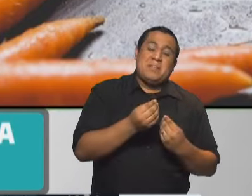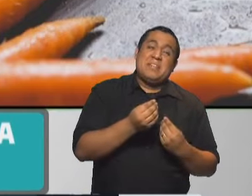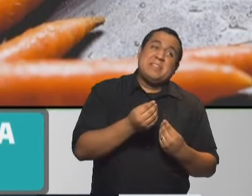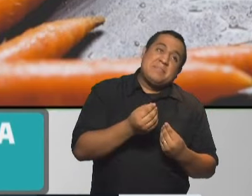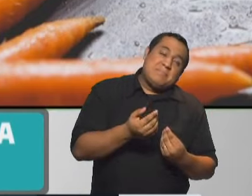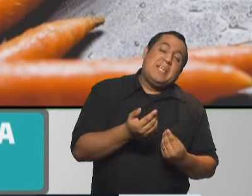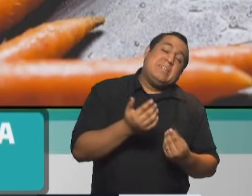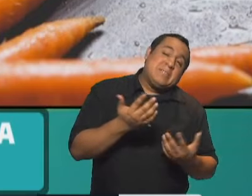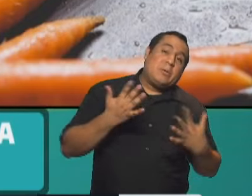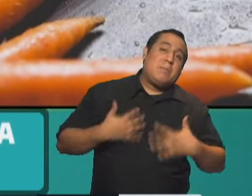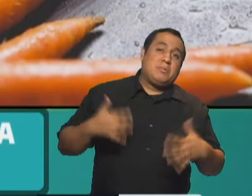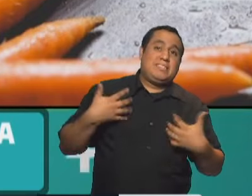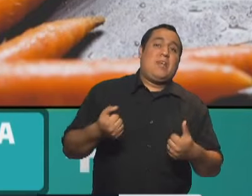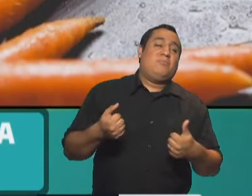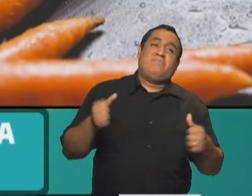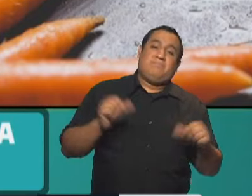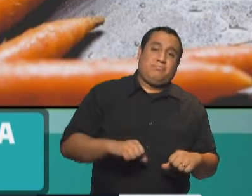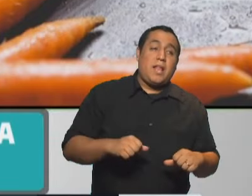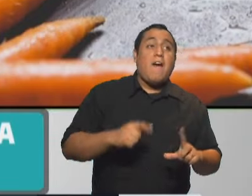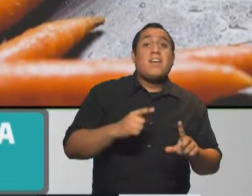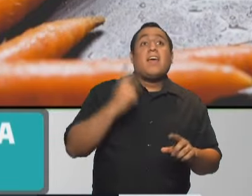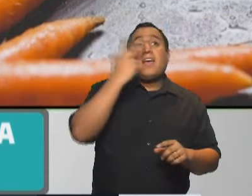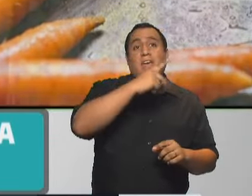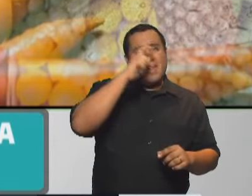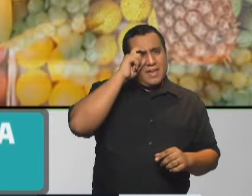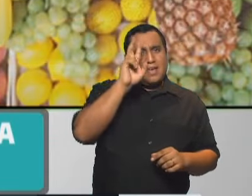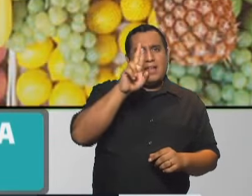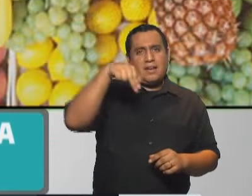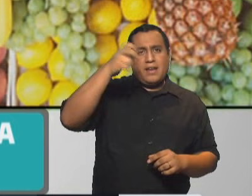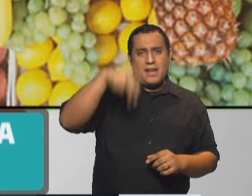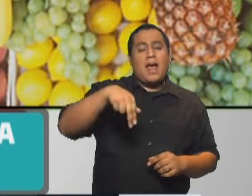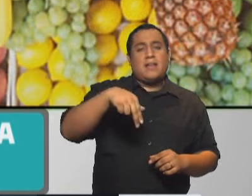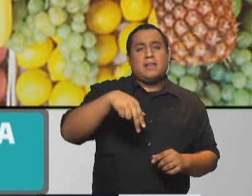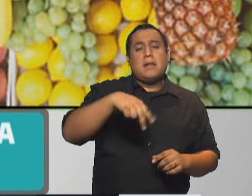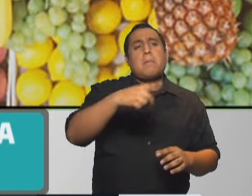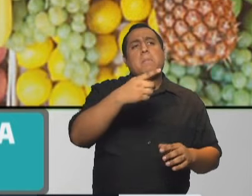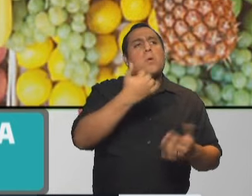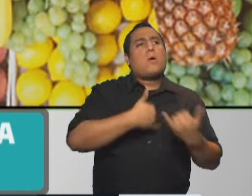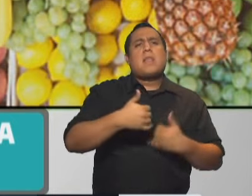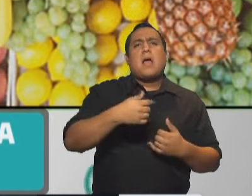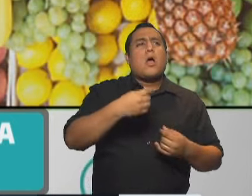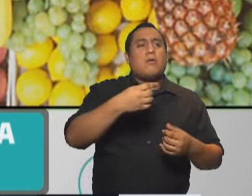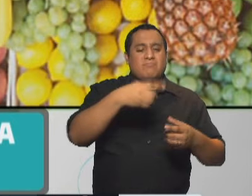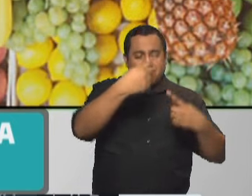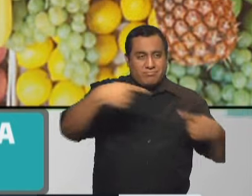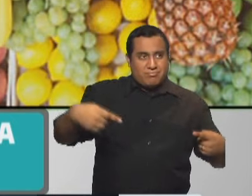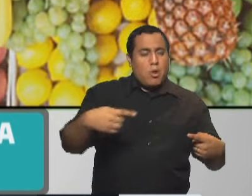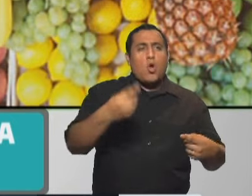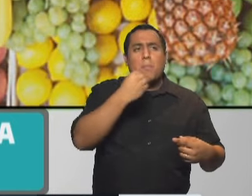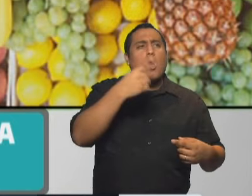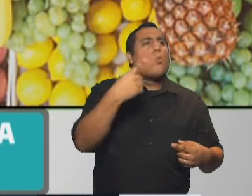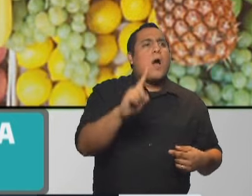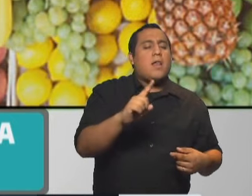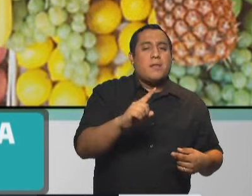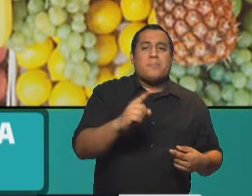Hernán los alimentos ultraprocesados si los tendrías que definir cuáles serían para recordarle a la gente son